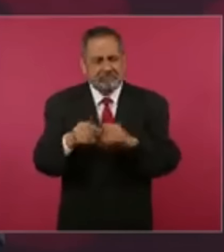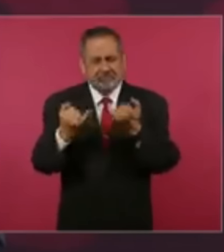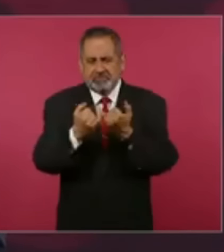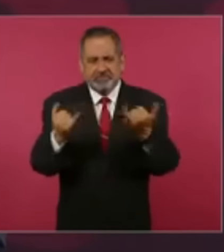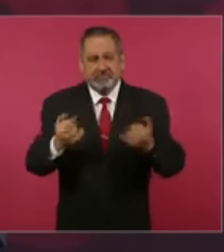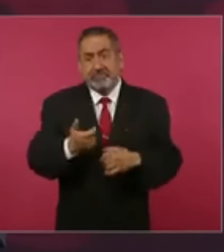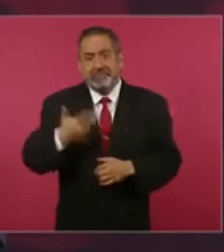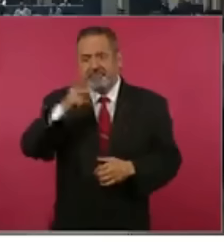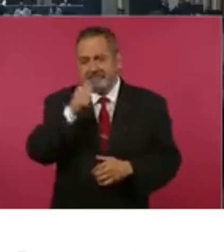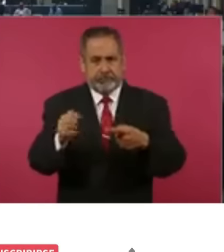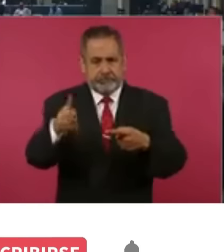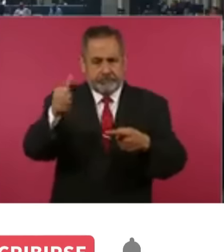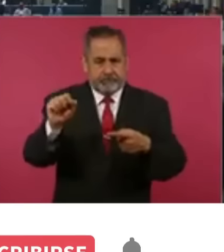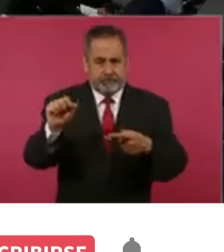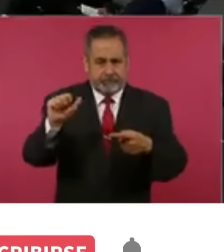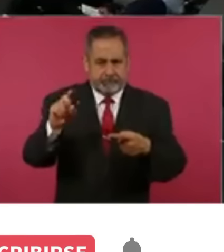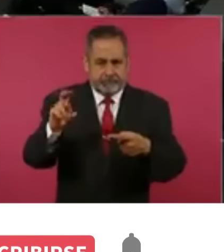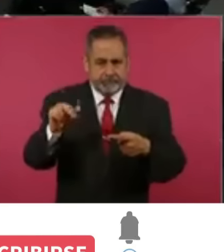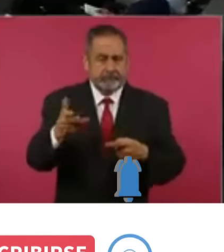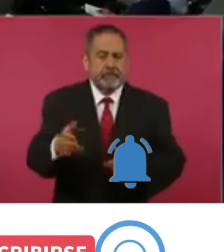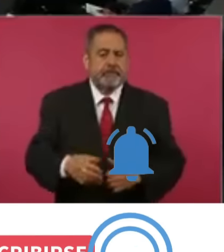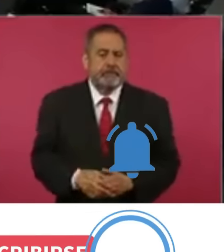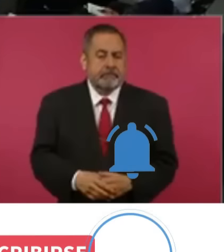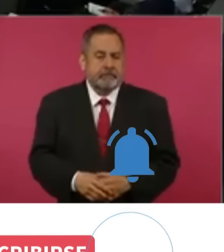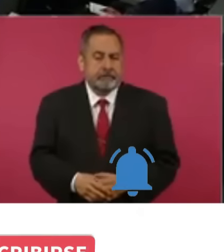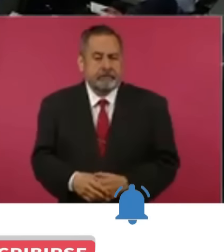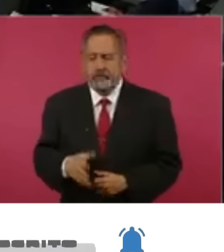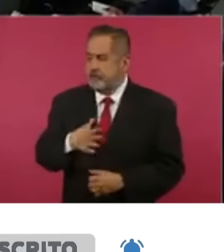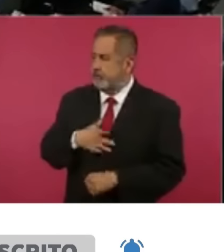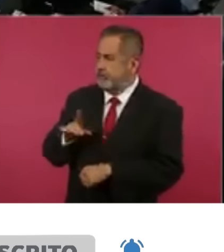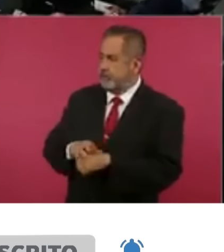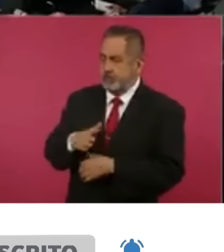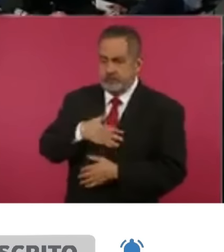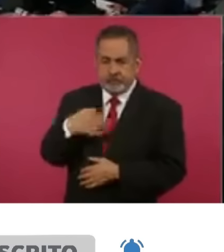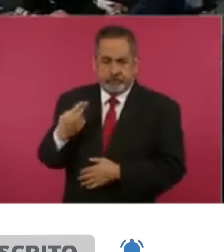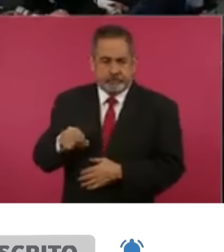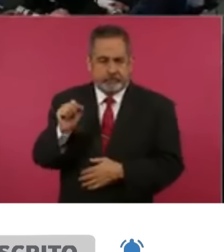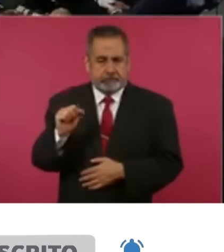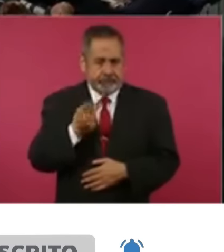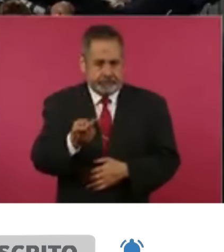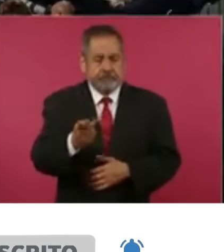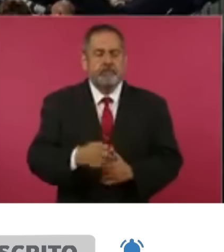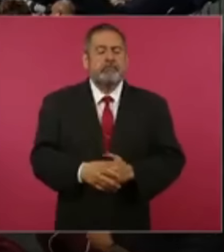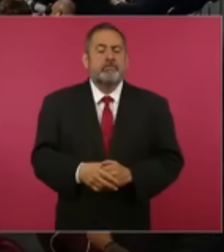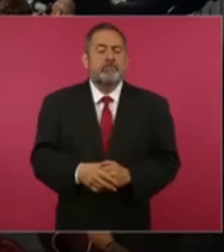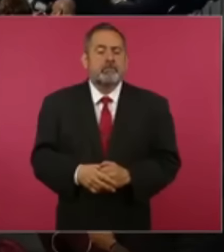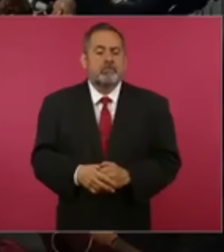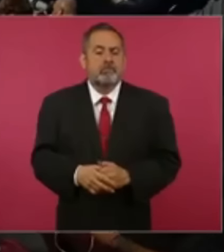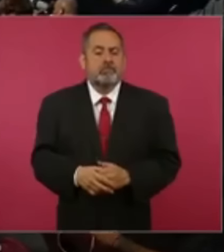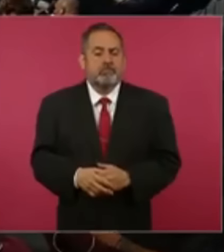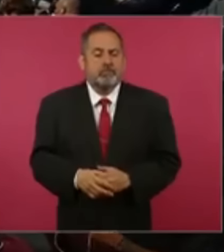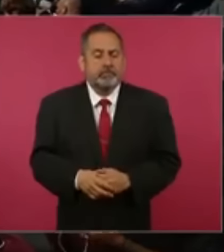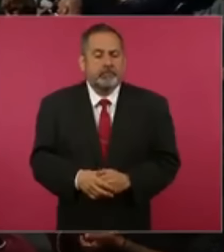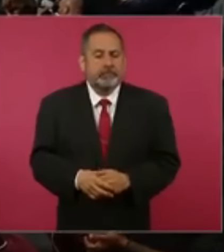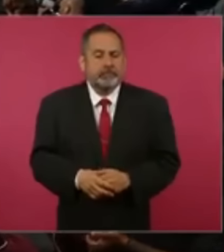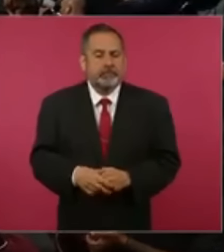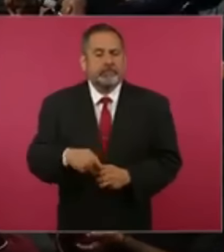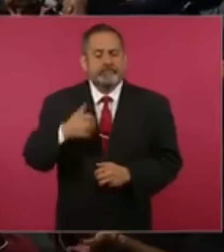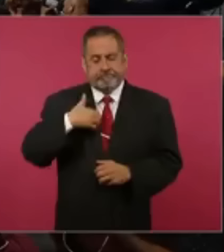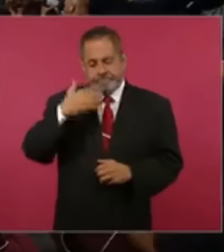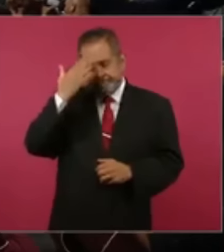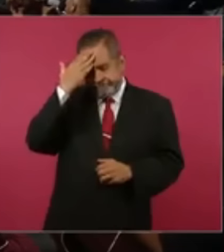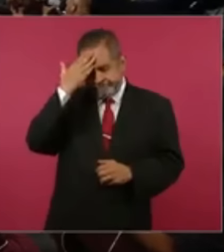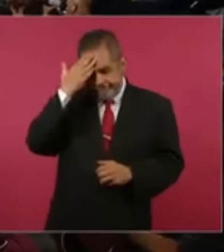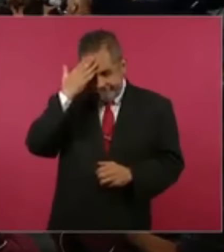vamos a las preguntas. Señor presidente, muy buenos días. Sandra Aguilar, de Grupo Informativo. Hoy conocemos quiénes están